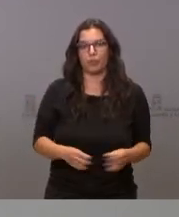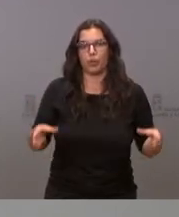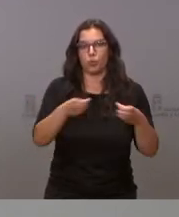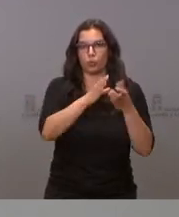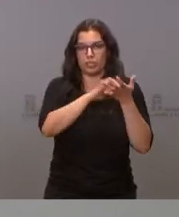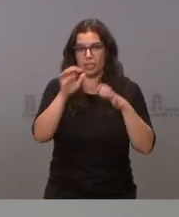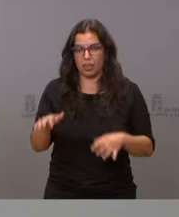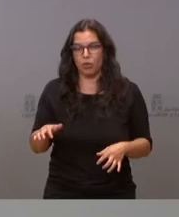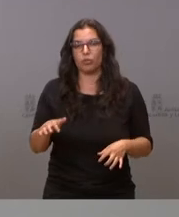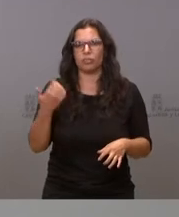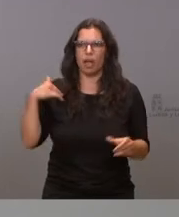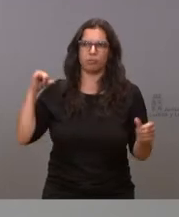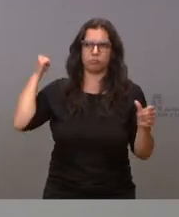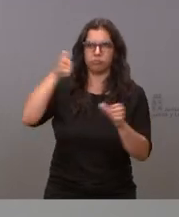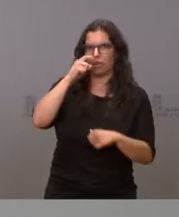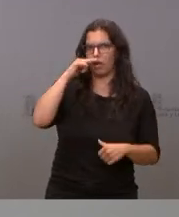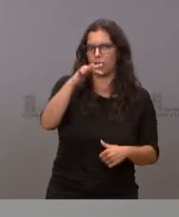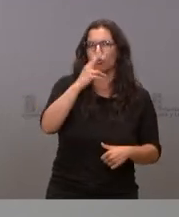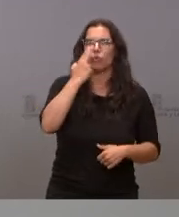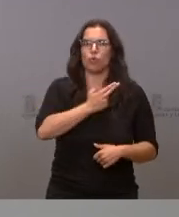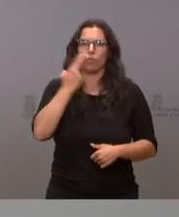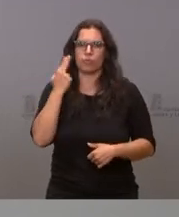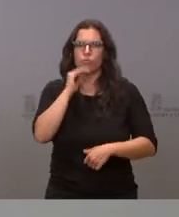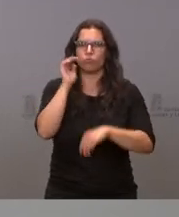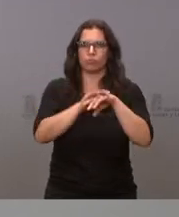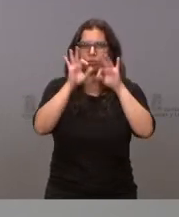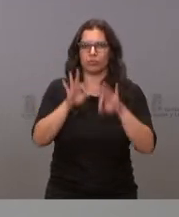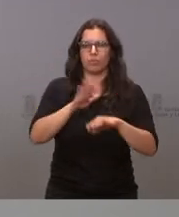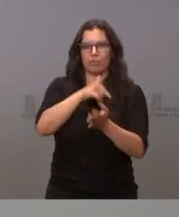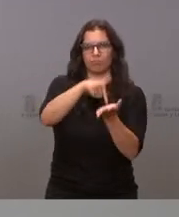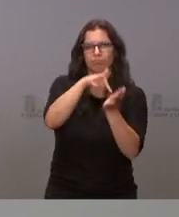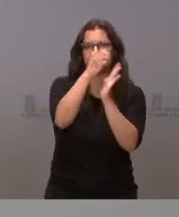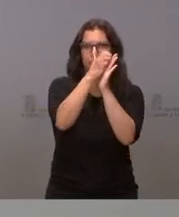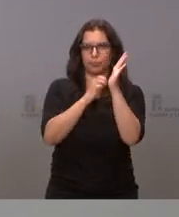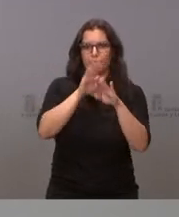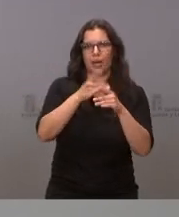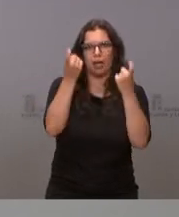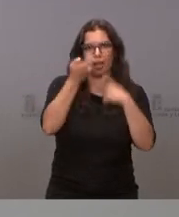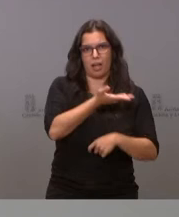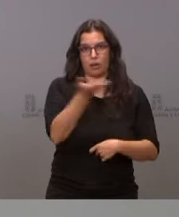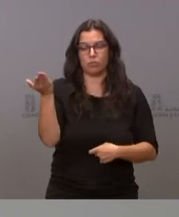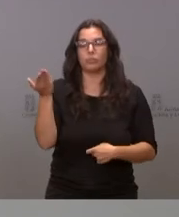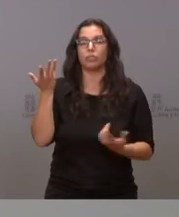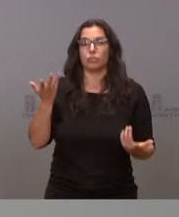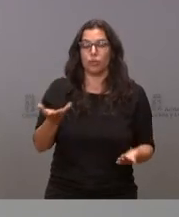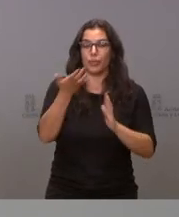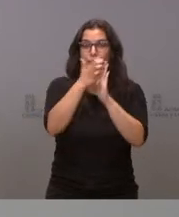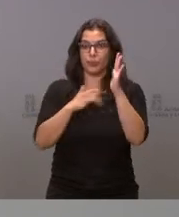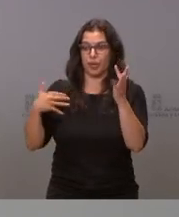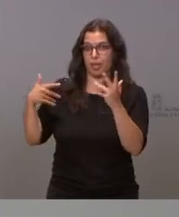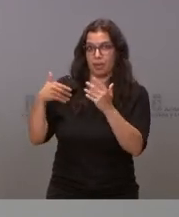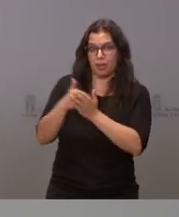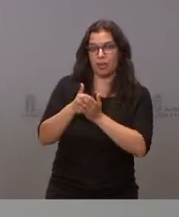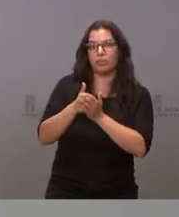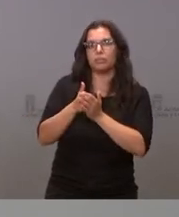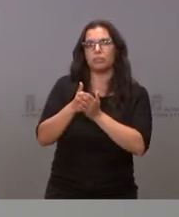de Castilla y León llevamos ya varios años cumpliendo con el compromiso de reducir los costes para el alumnado. Tanto es así que el descenso acumulado de los últimos